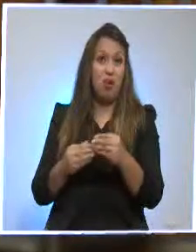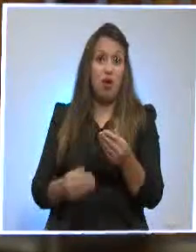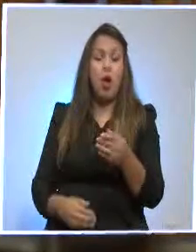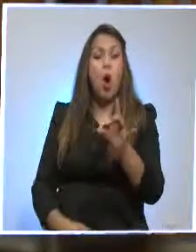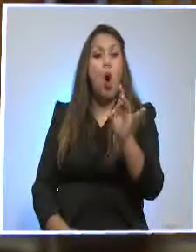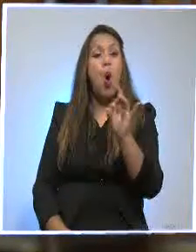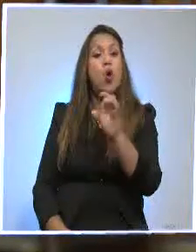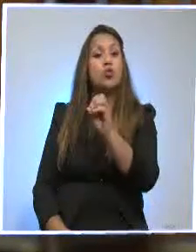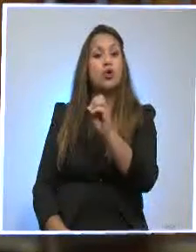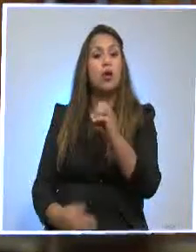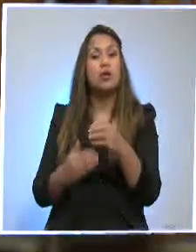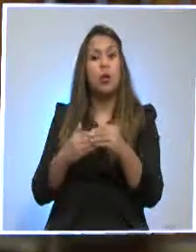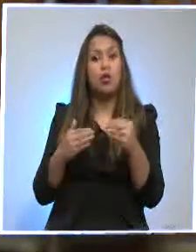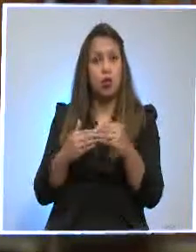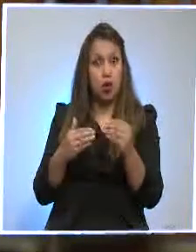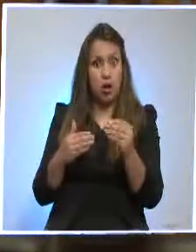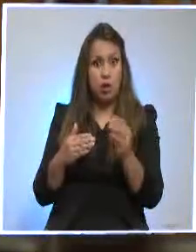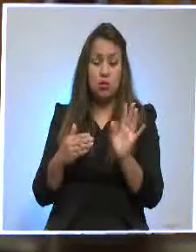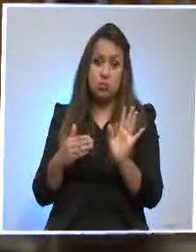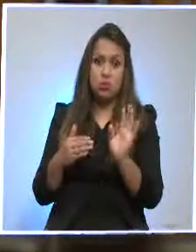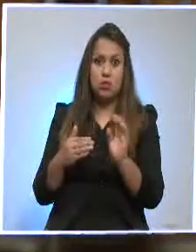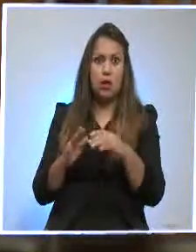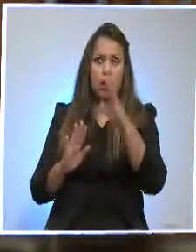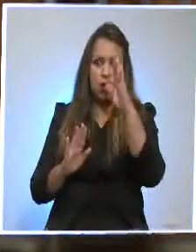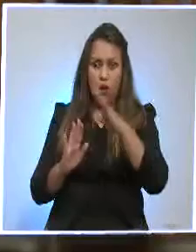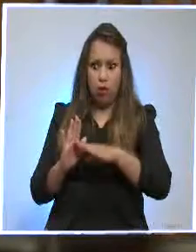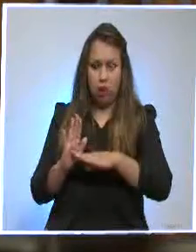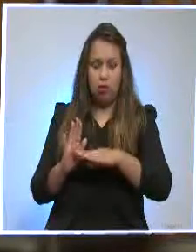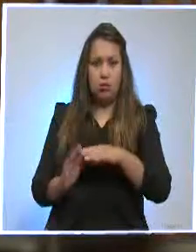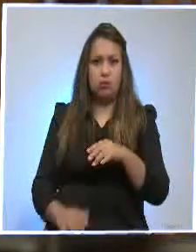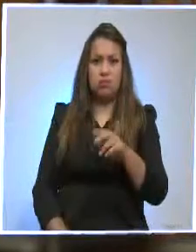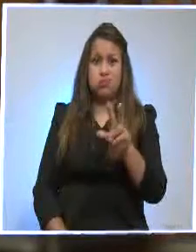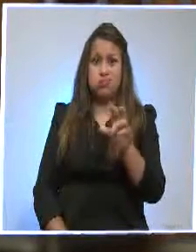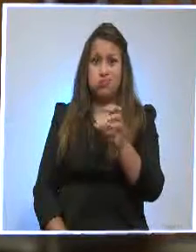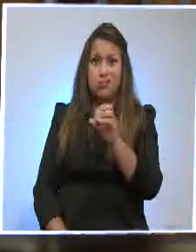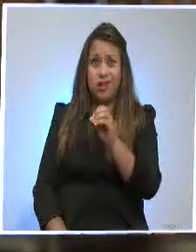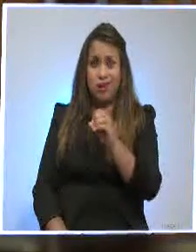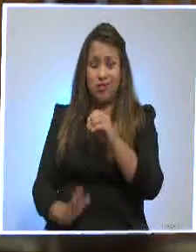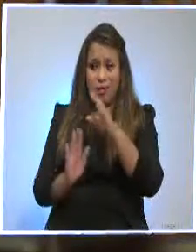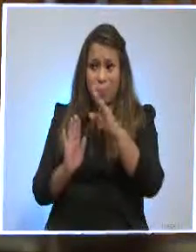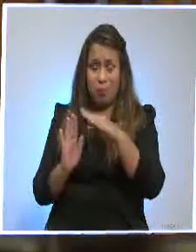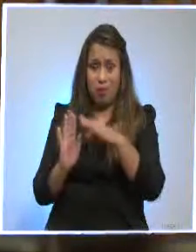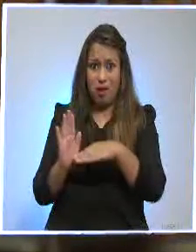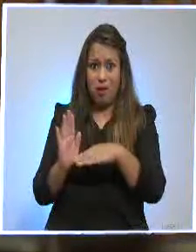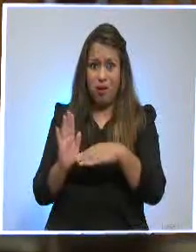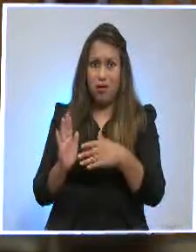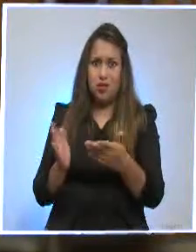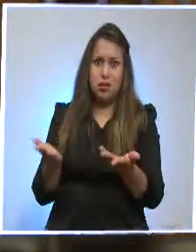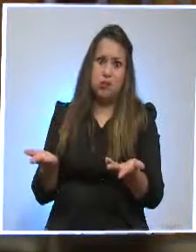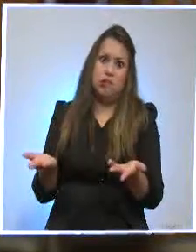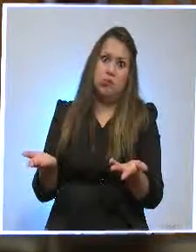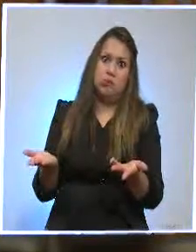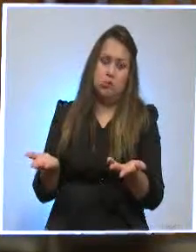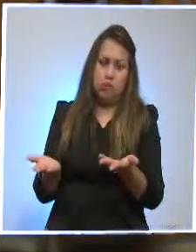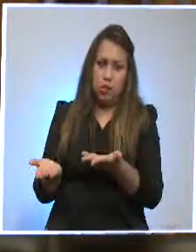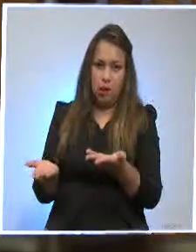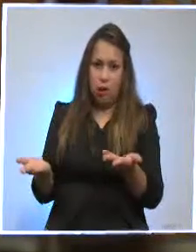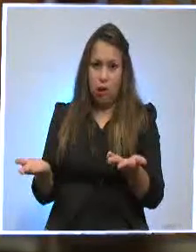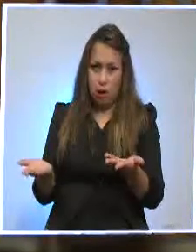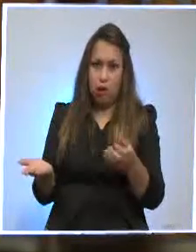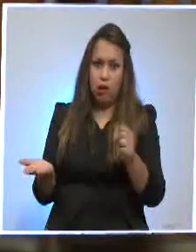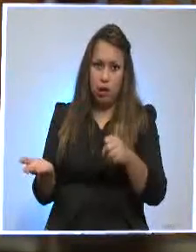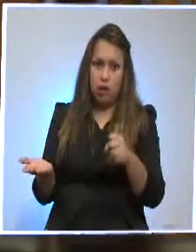dólares que estaba presupuestado a menos de 30 incluso en los últimos días. Entonces, eso le ha restado ingresos al